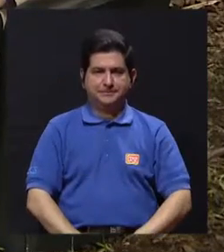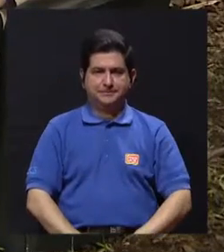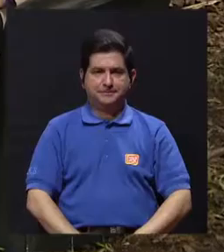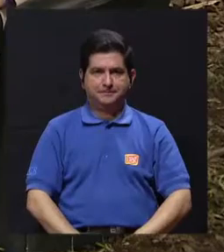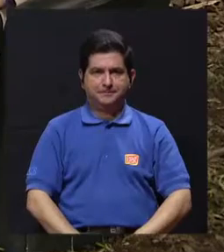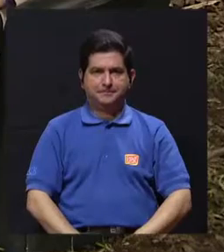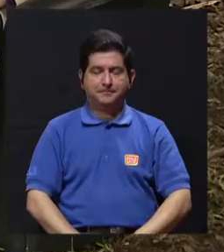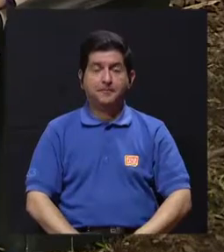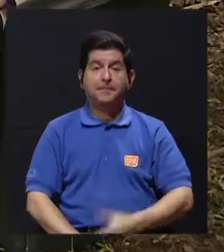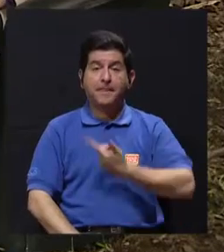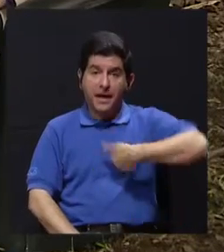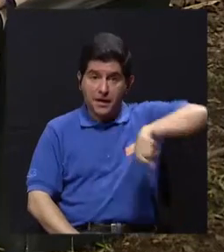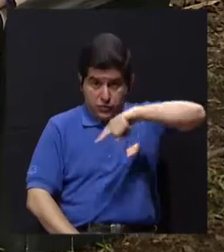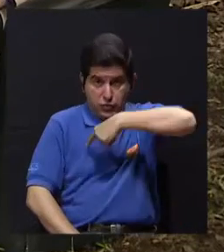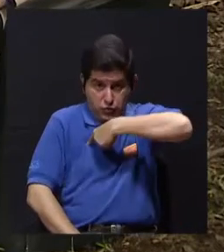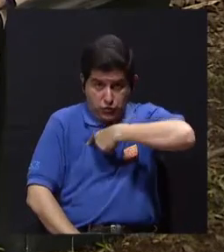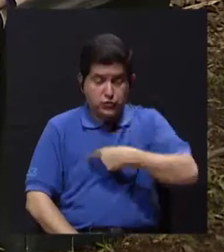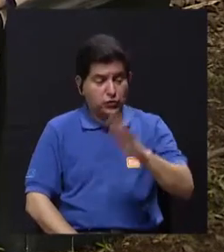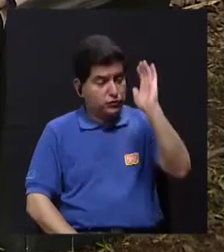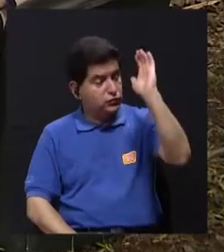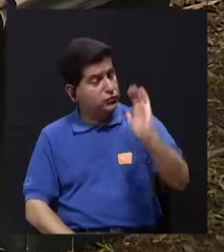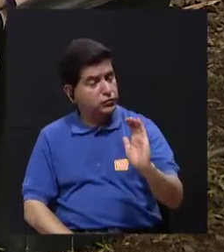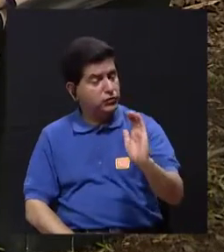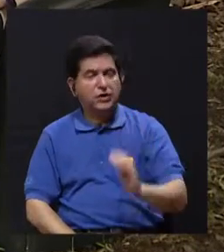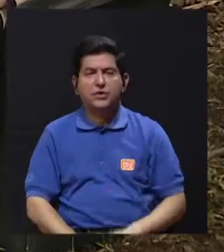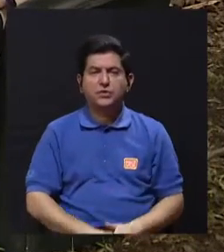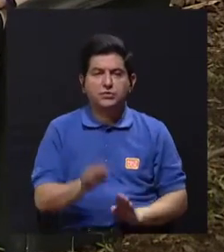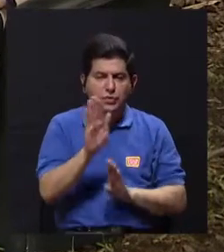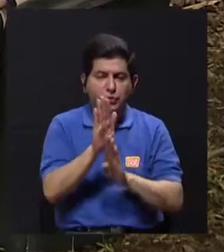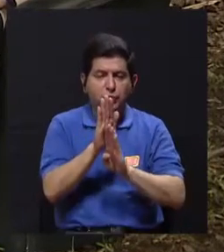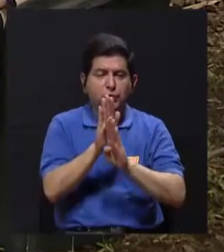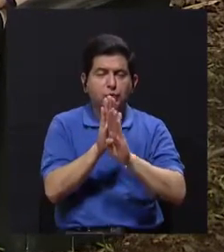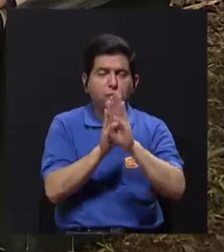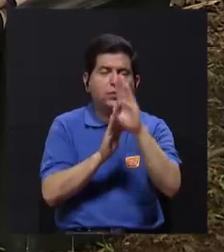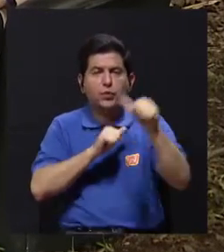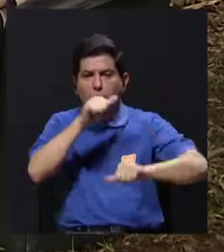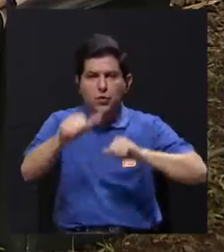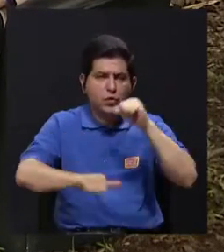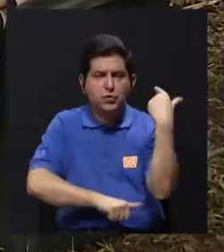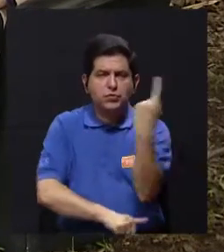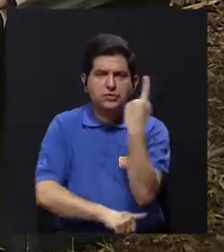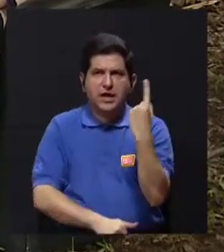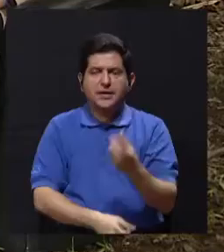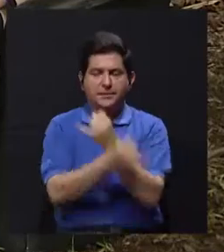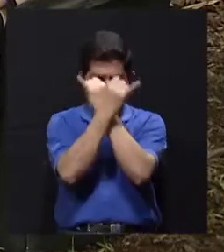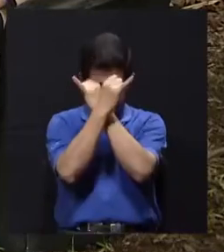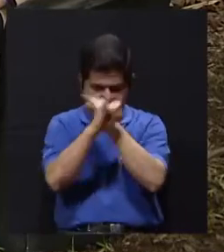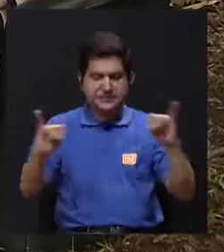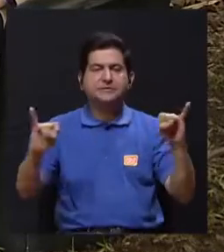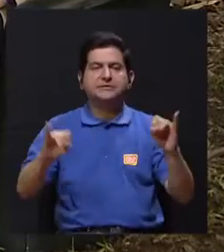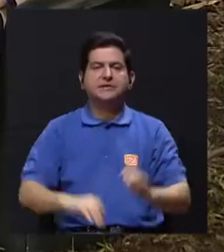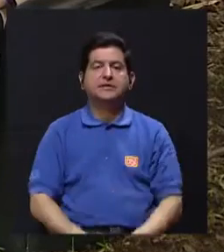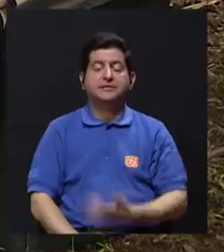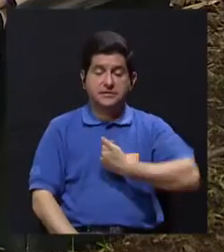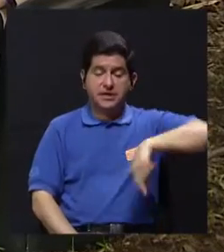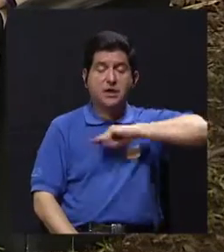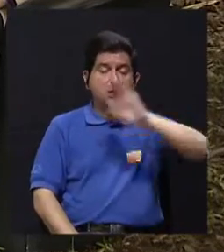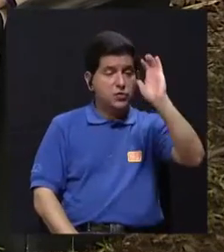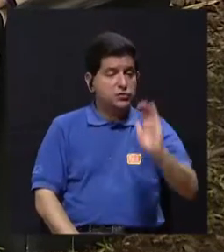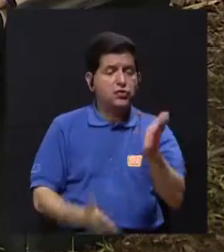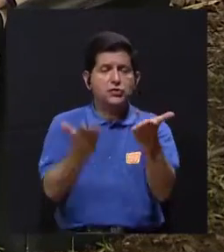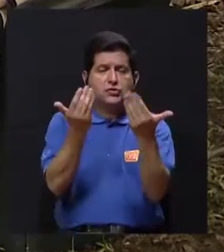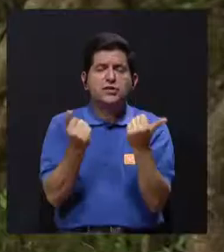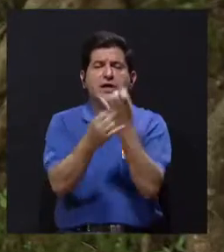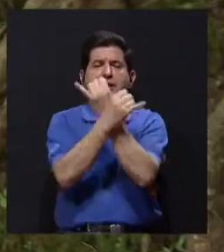independencia del cerebro. Claro, claro. Ahora, desde que nosotros somos pequeños y nos vamos desarrollando por lo que luchamos en todo momento es por ser